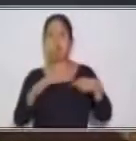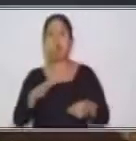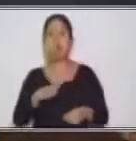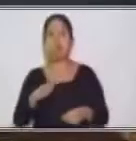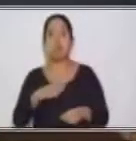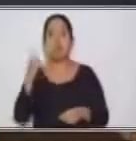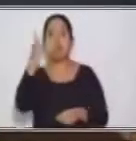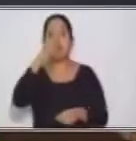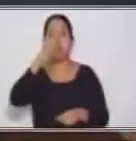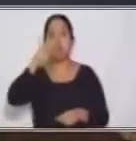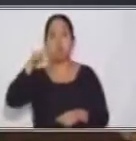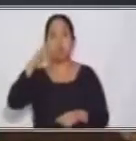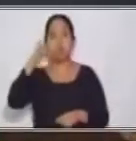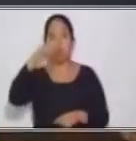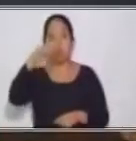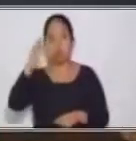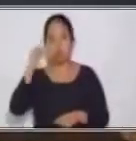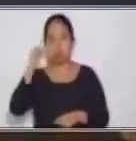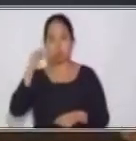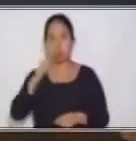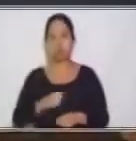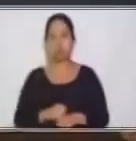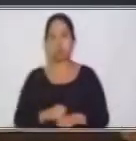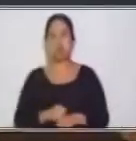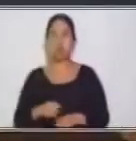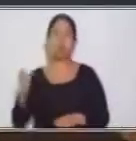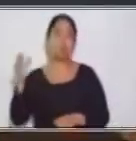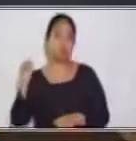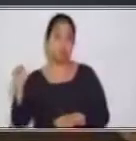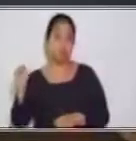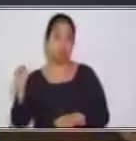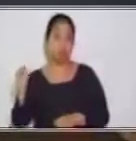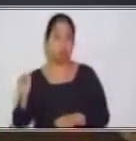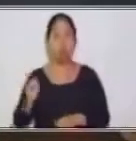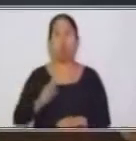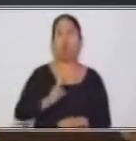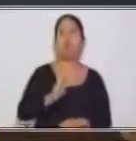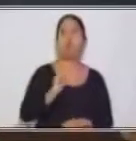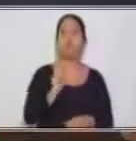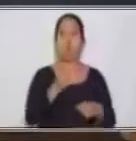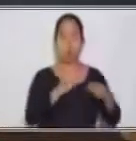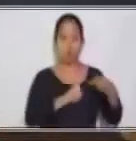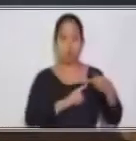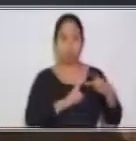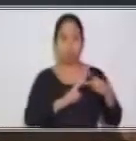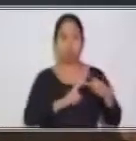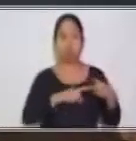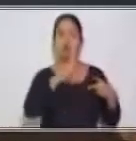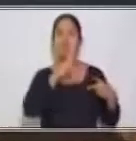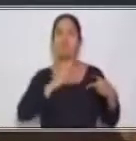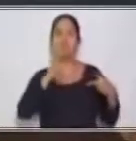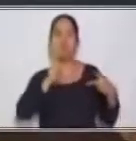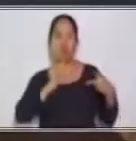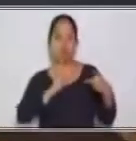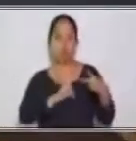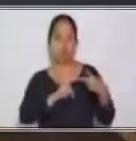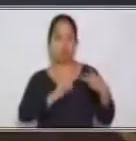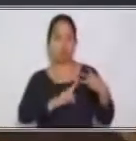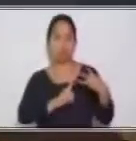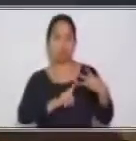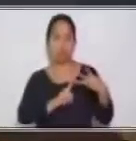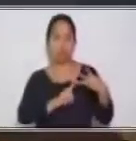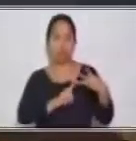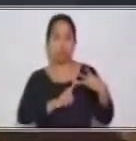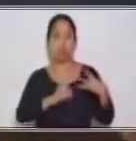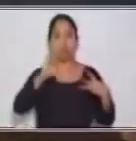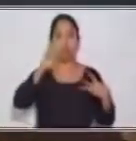Número dos va a tener un verbo. Y número tres, un objeto.